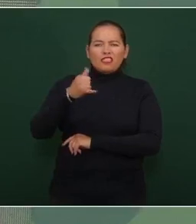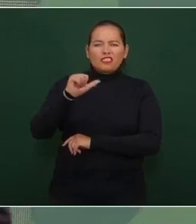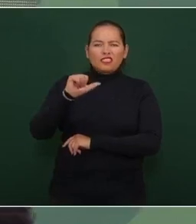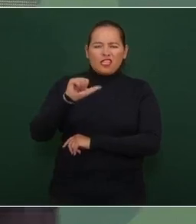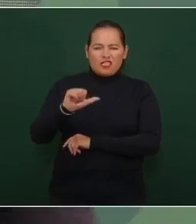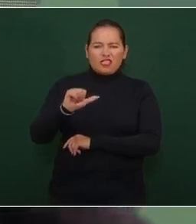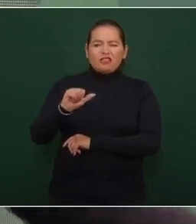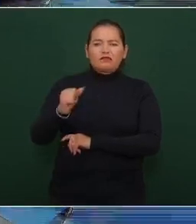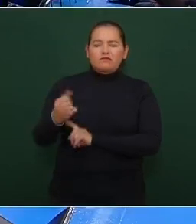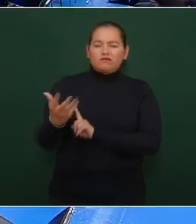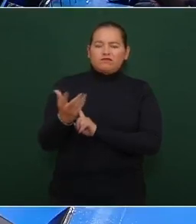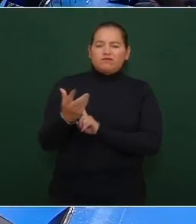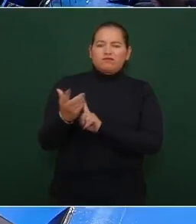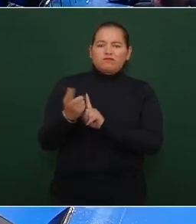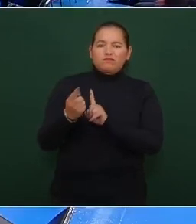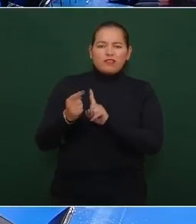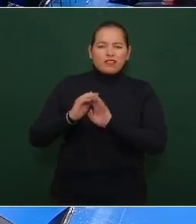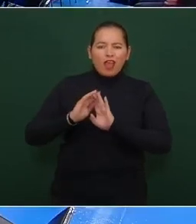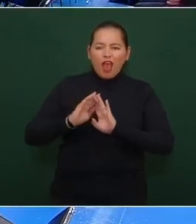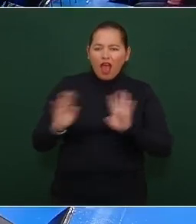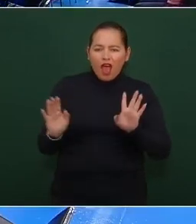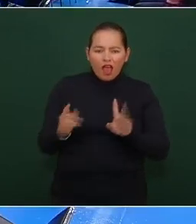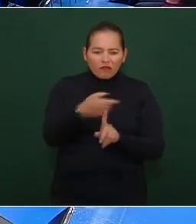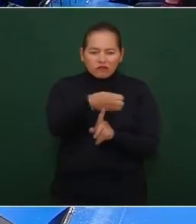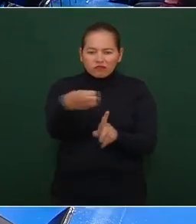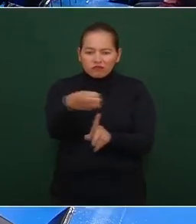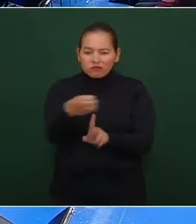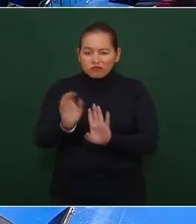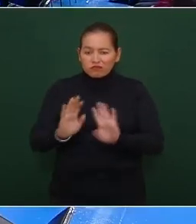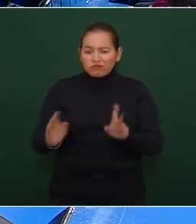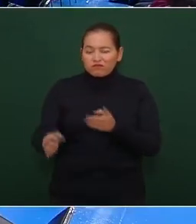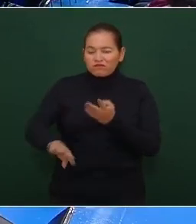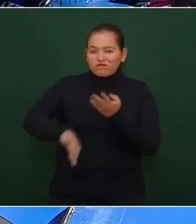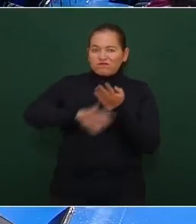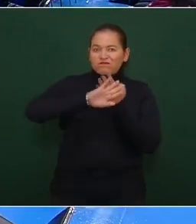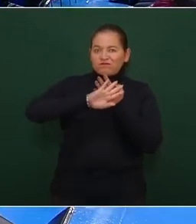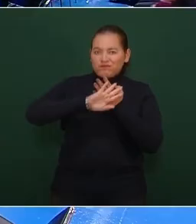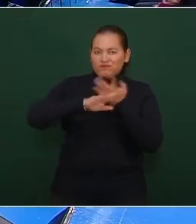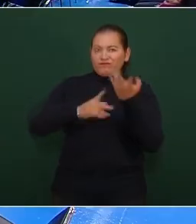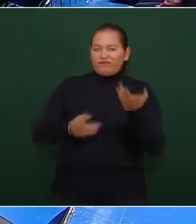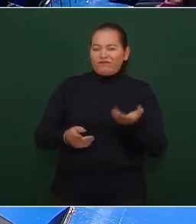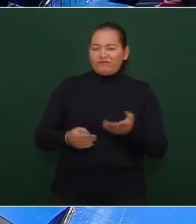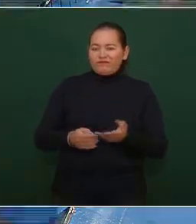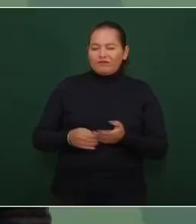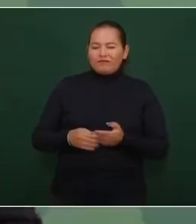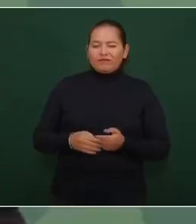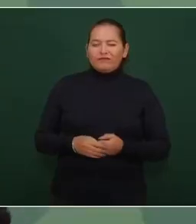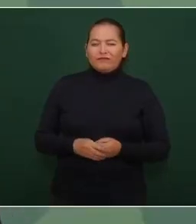¿sí? ¿ya lo tenían armado? Sí, aquí traigo